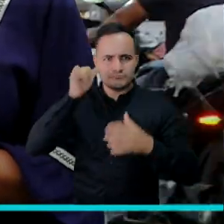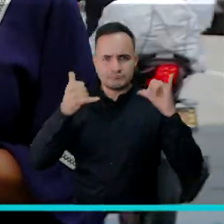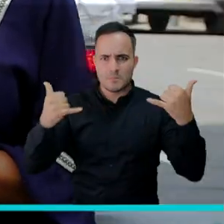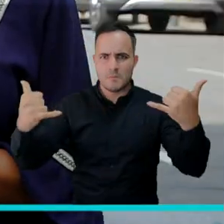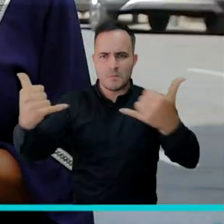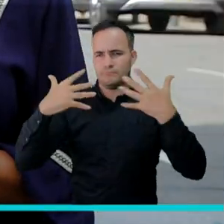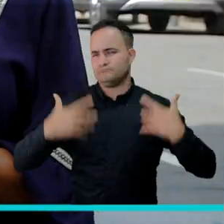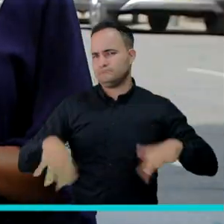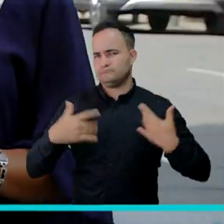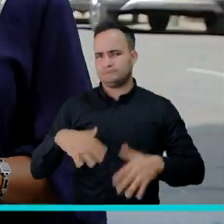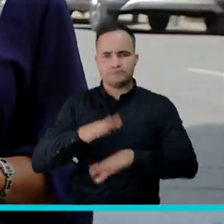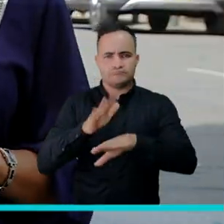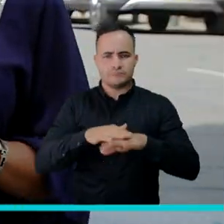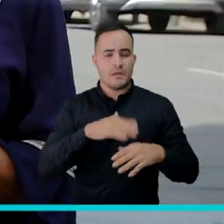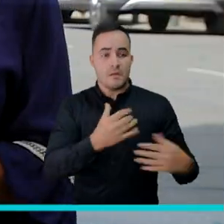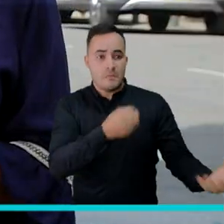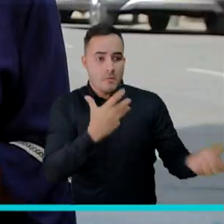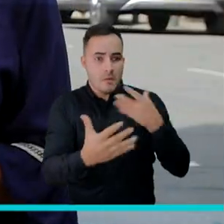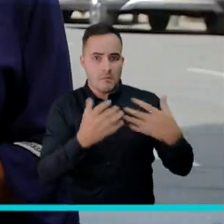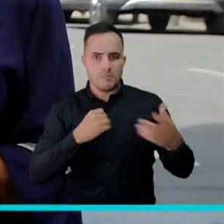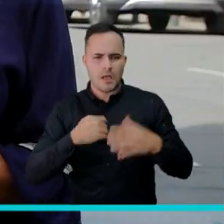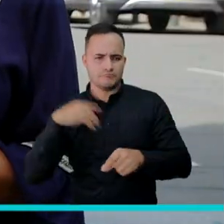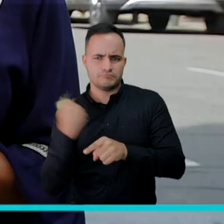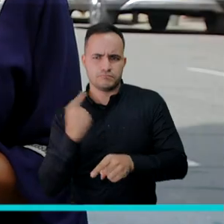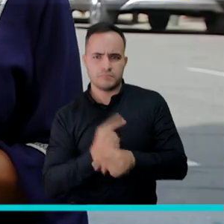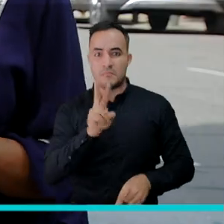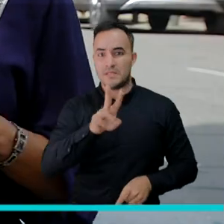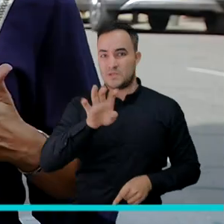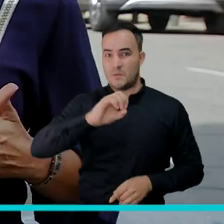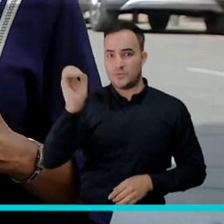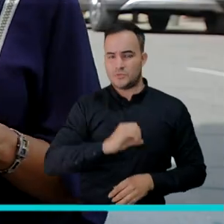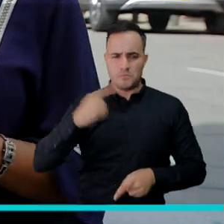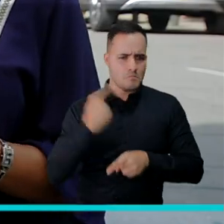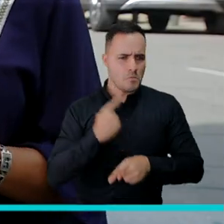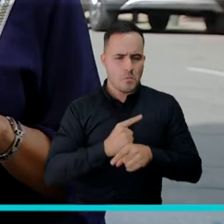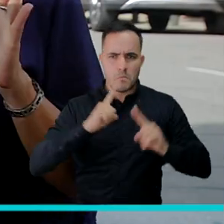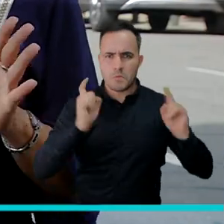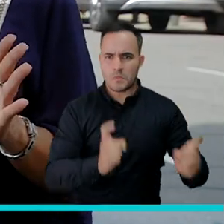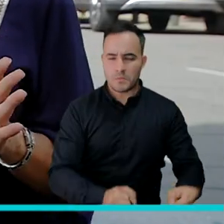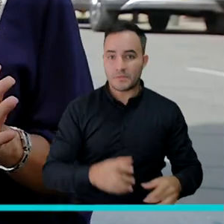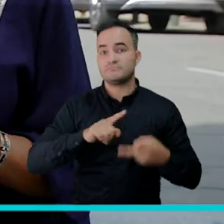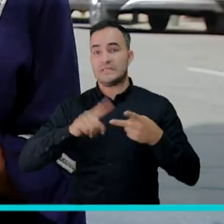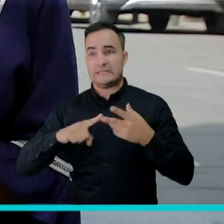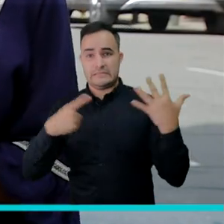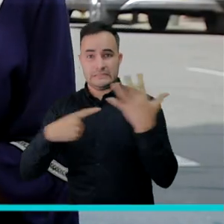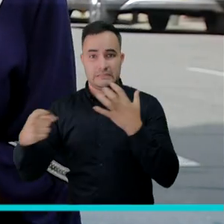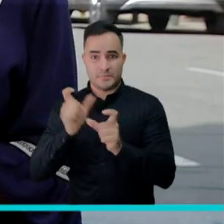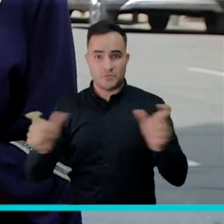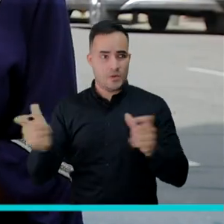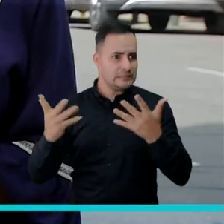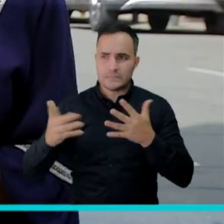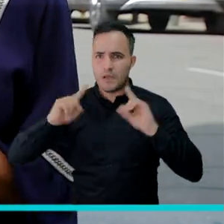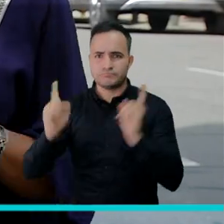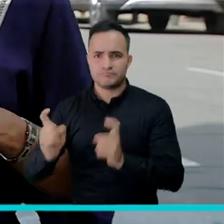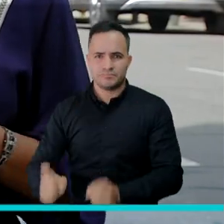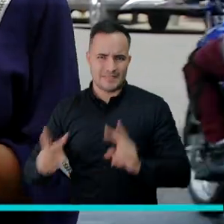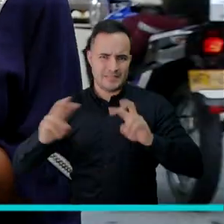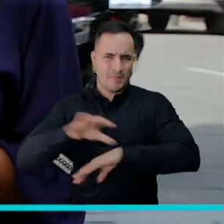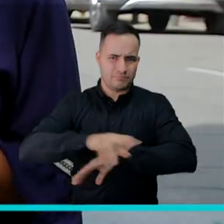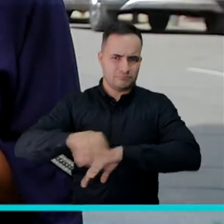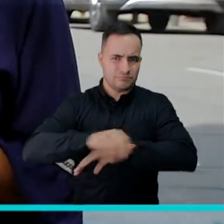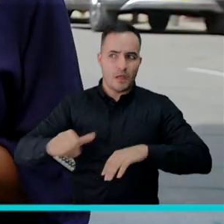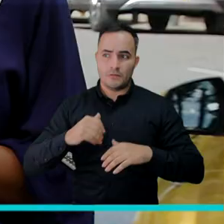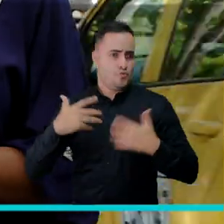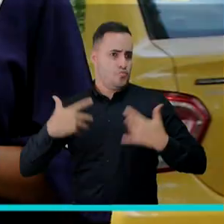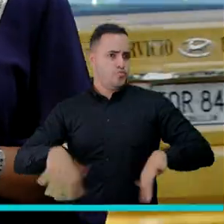y Seguridad de la Ciudad, con una efectividad del 29% en esclarecimiento de homicidios y más de 600 personas capturadas por hurto en lo que va